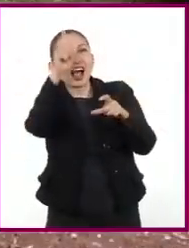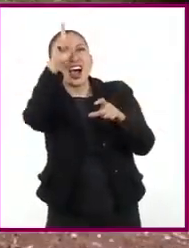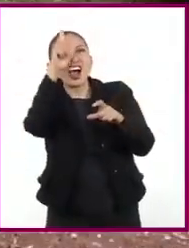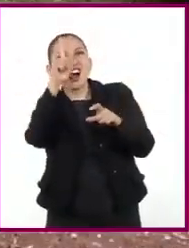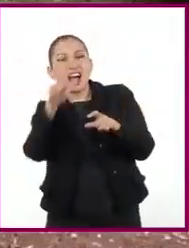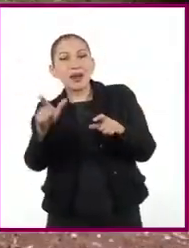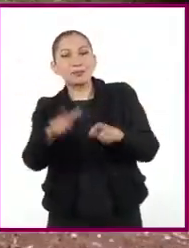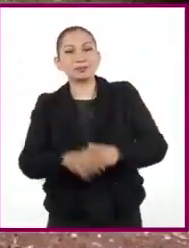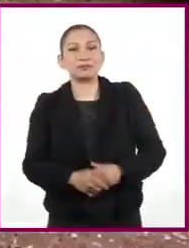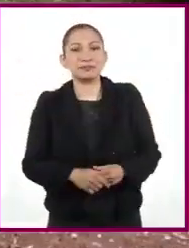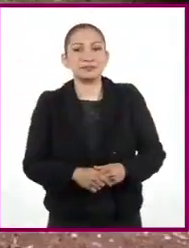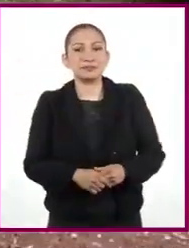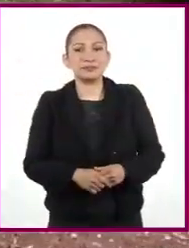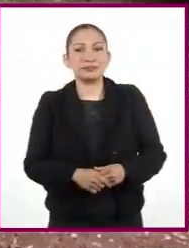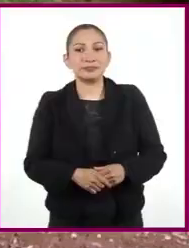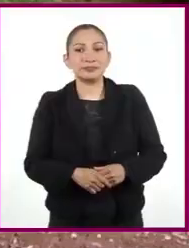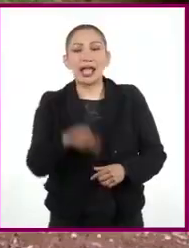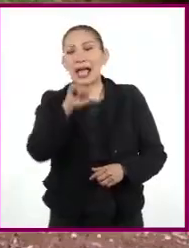la luna